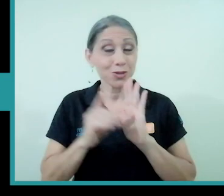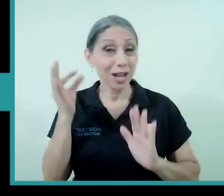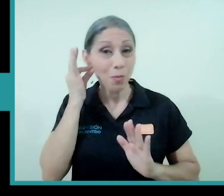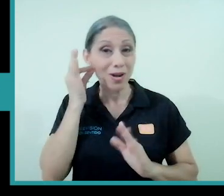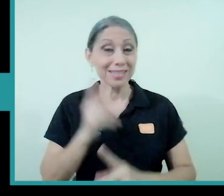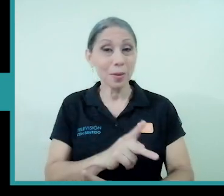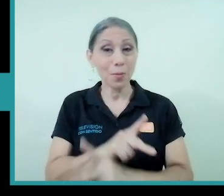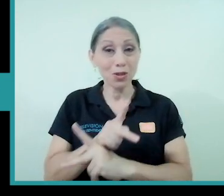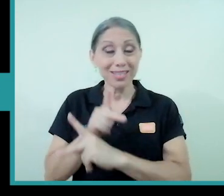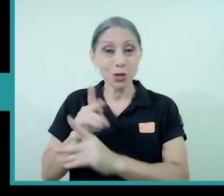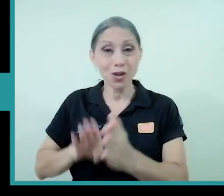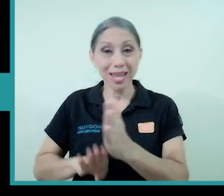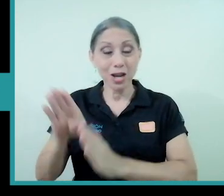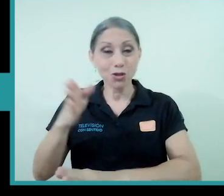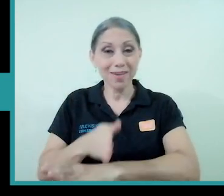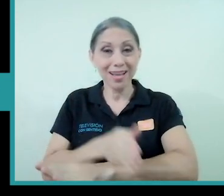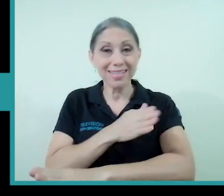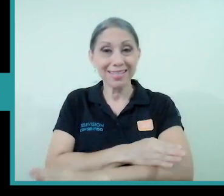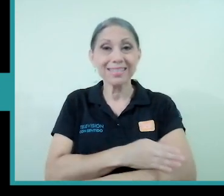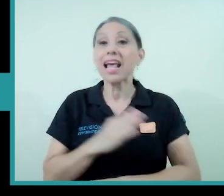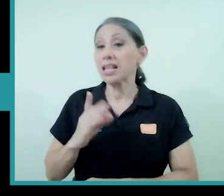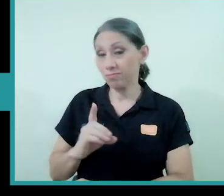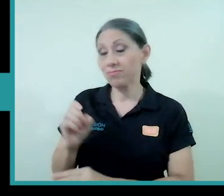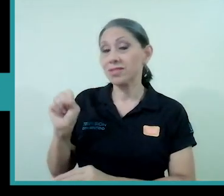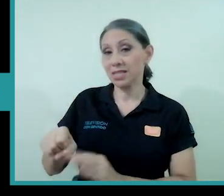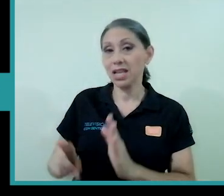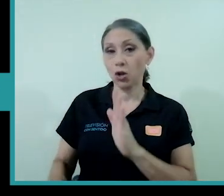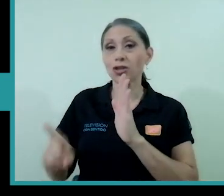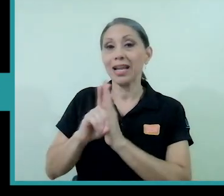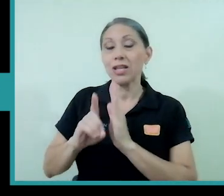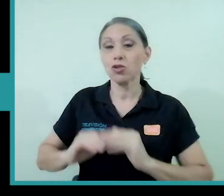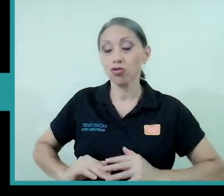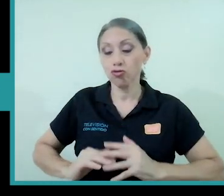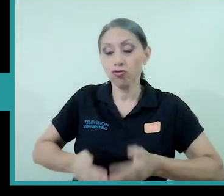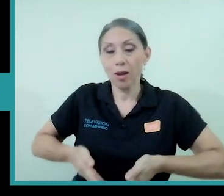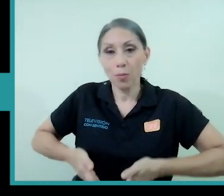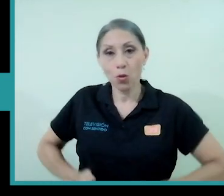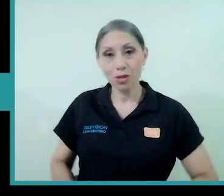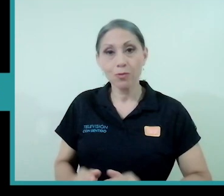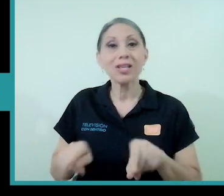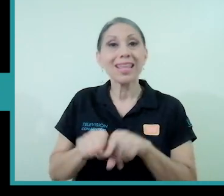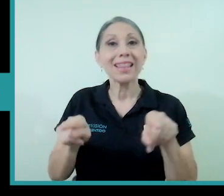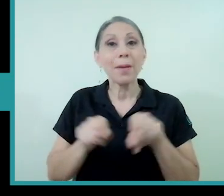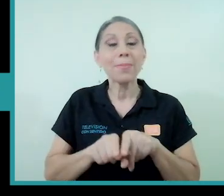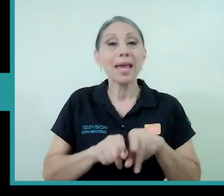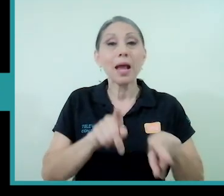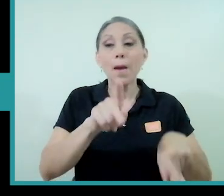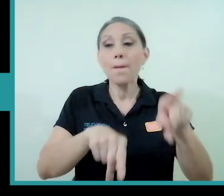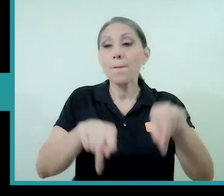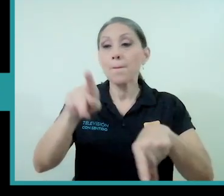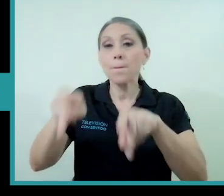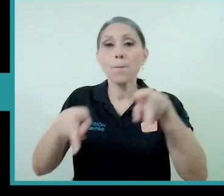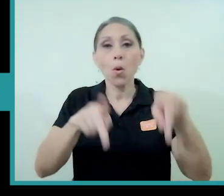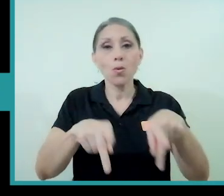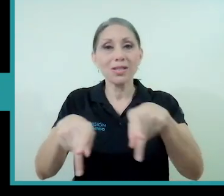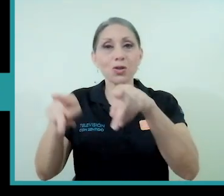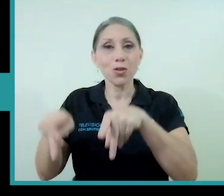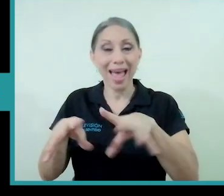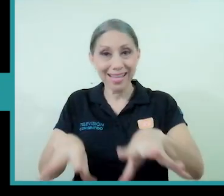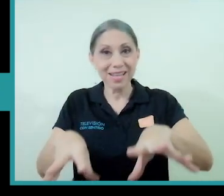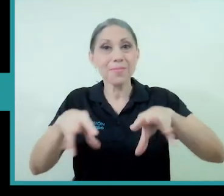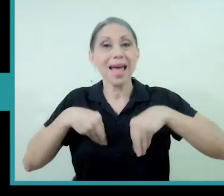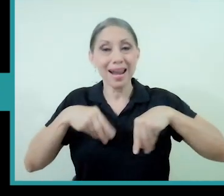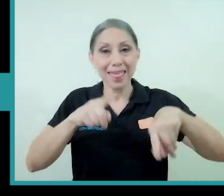protección y los avances de los derechos de las mujeres los reproductivos sí y también de la población diversa aceptar la diversidad digamos